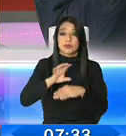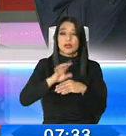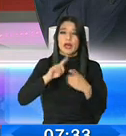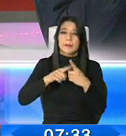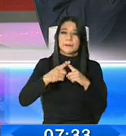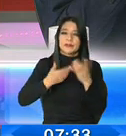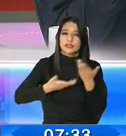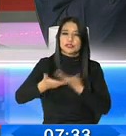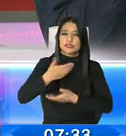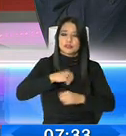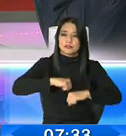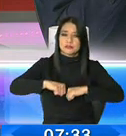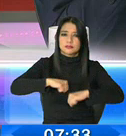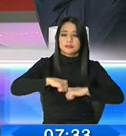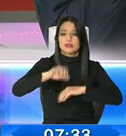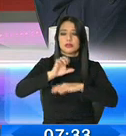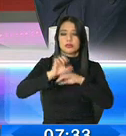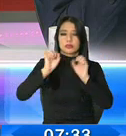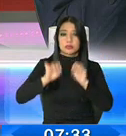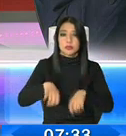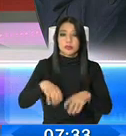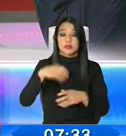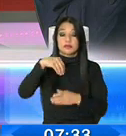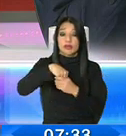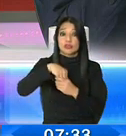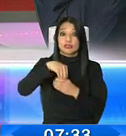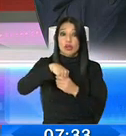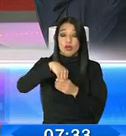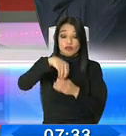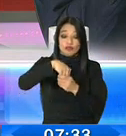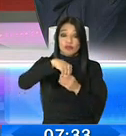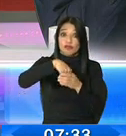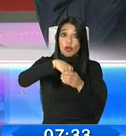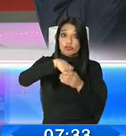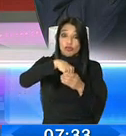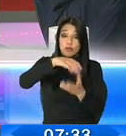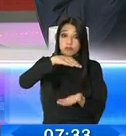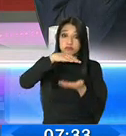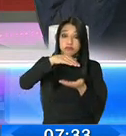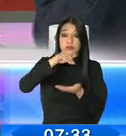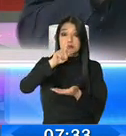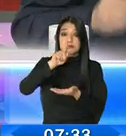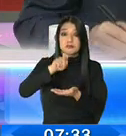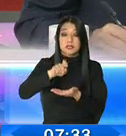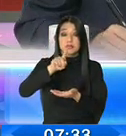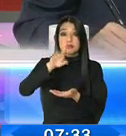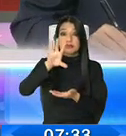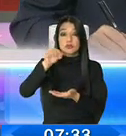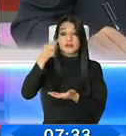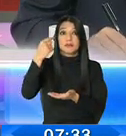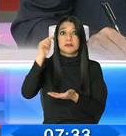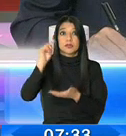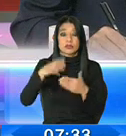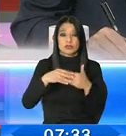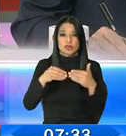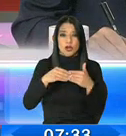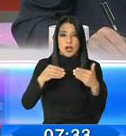gestionar como Ecuador y crear este fondo con un monto inicial de 1.150 millones, que será